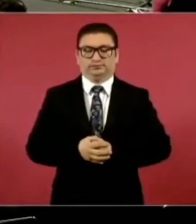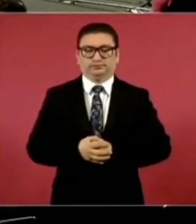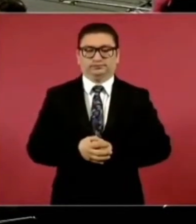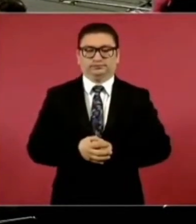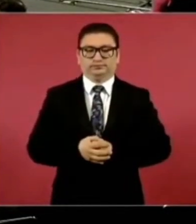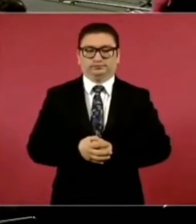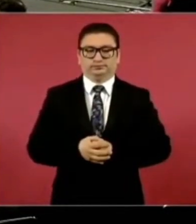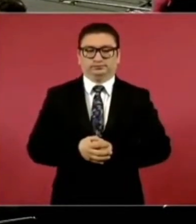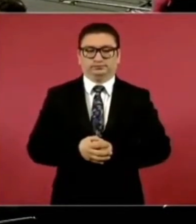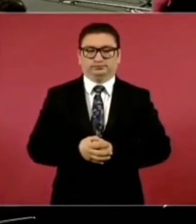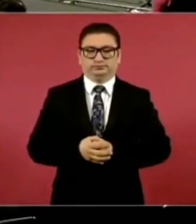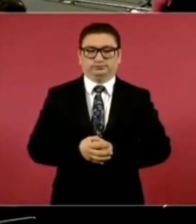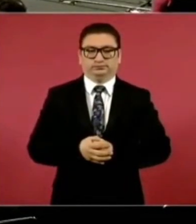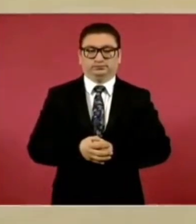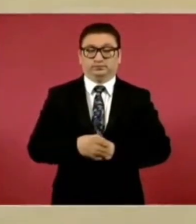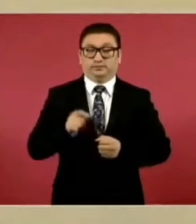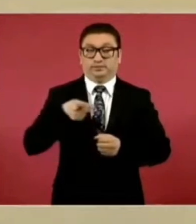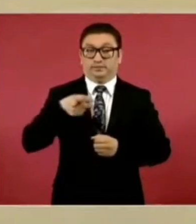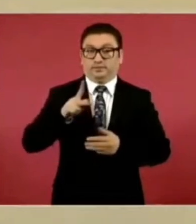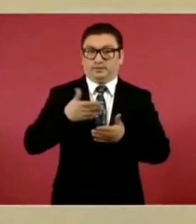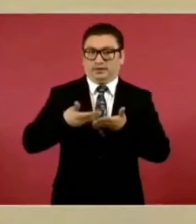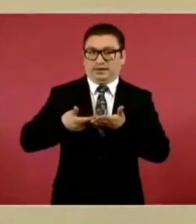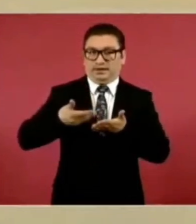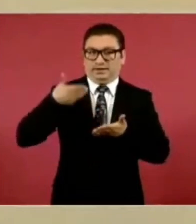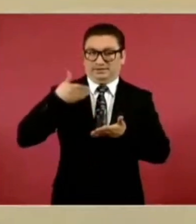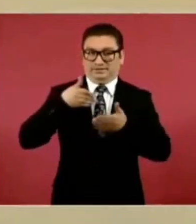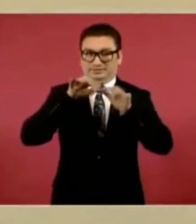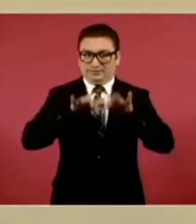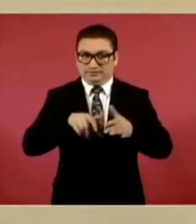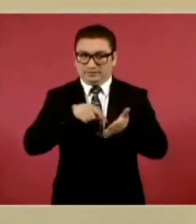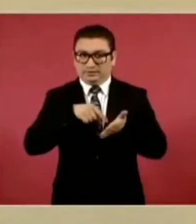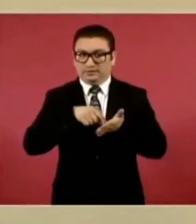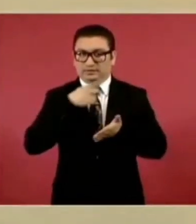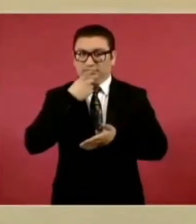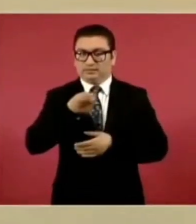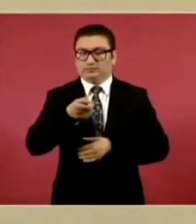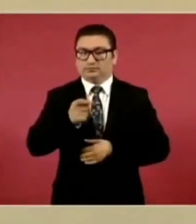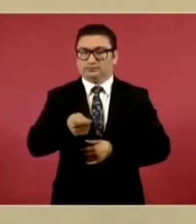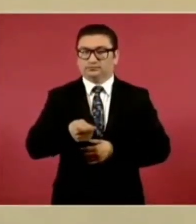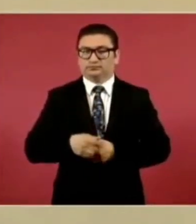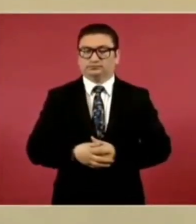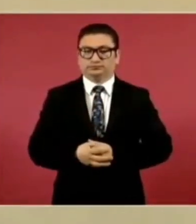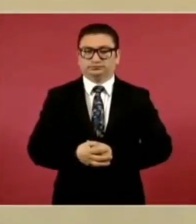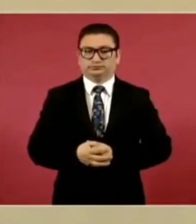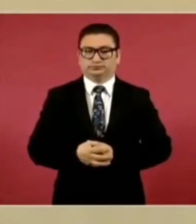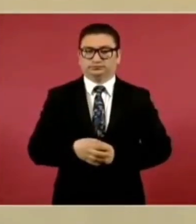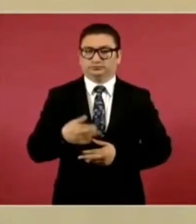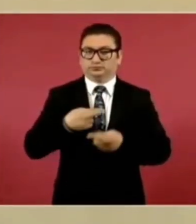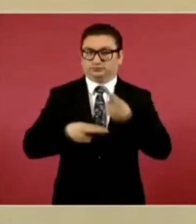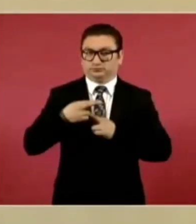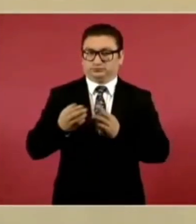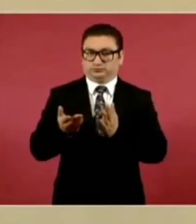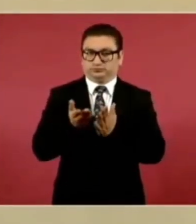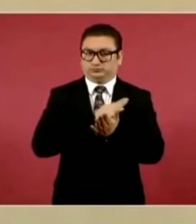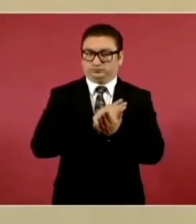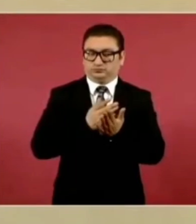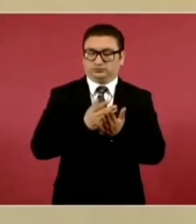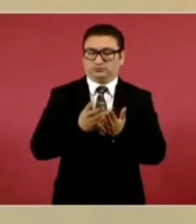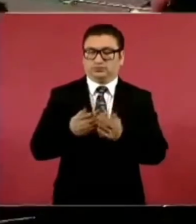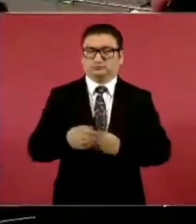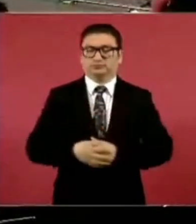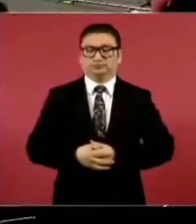y antes en los considerandos a ver al regreso la anterior